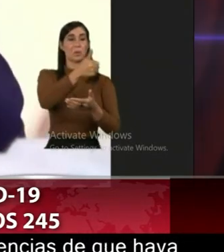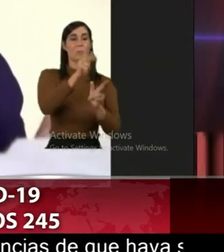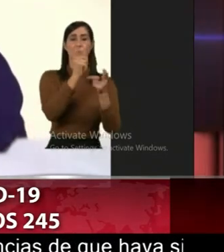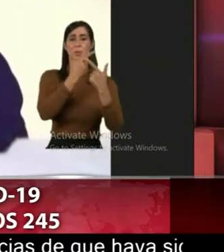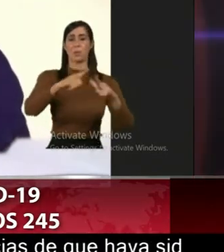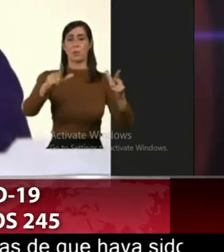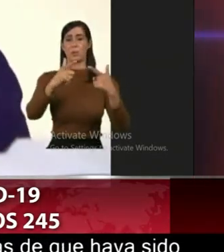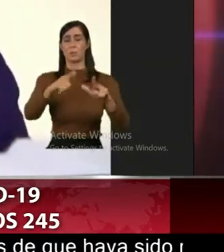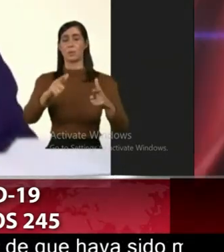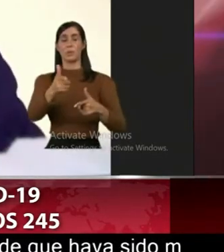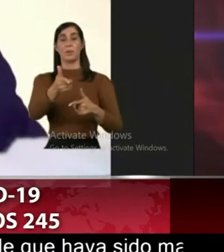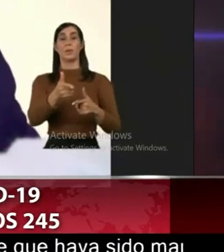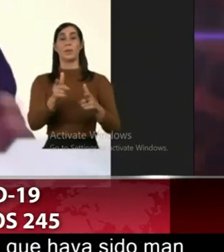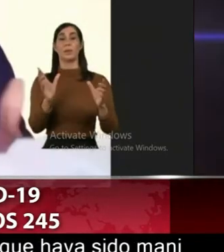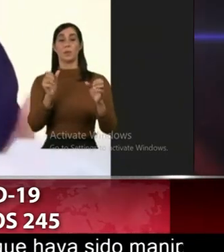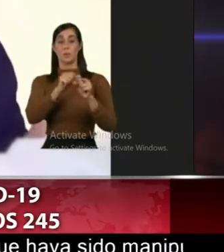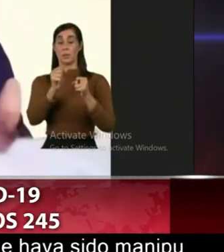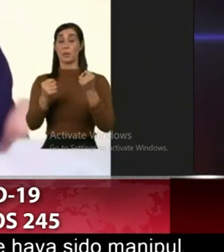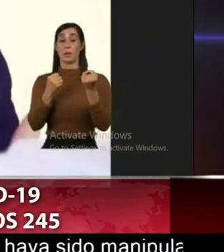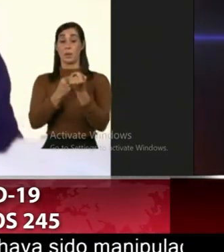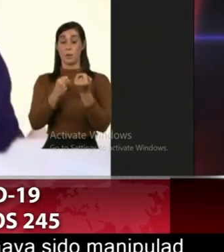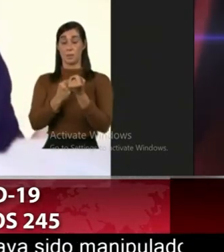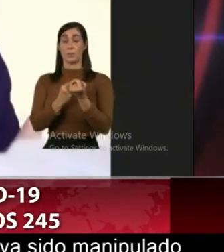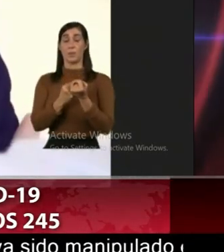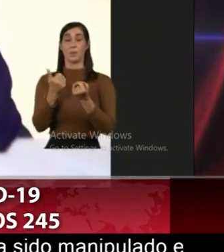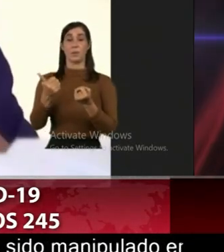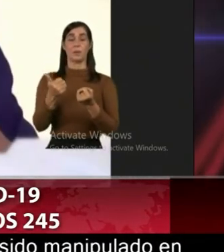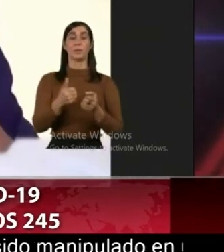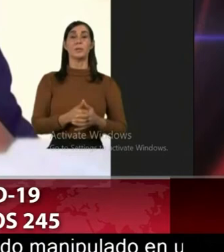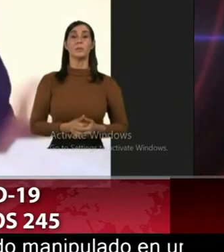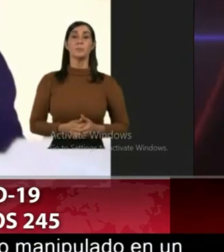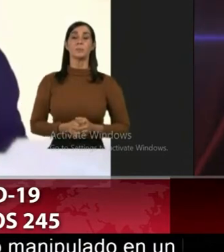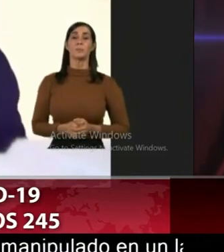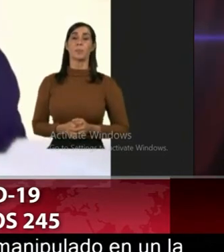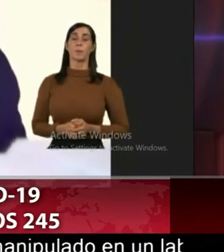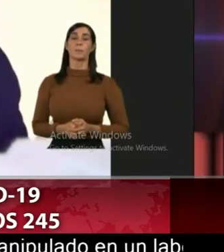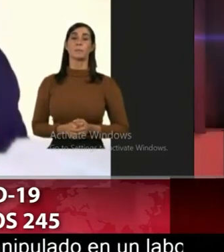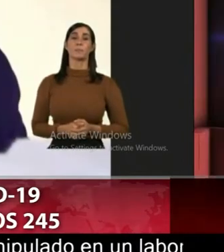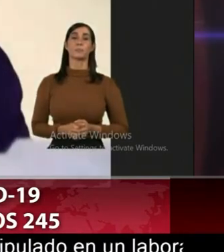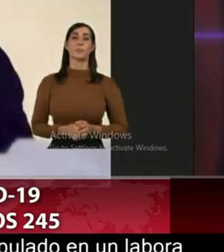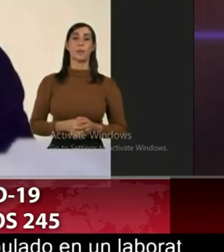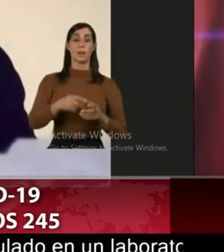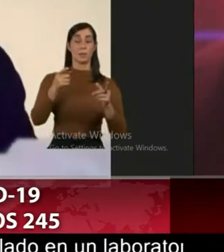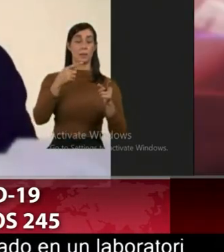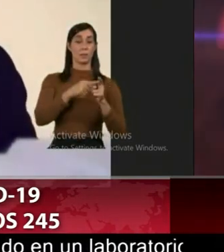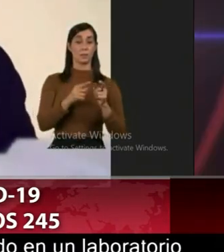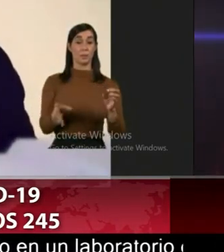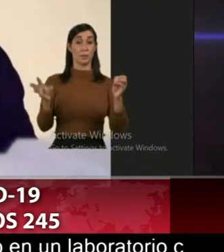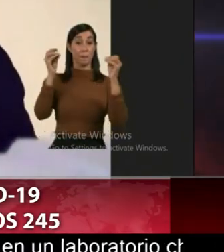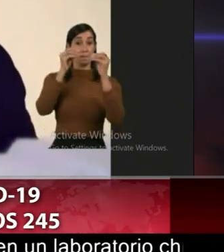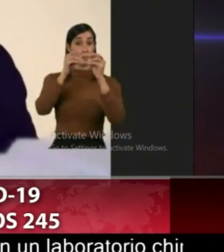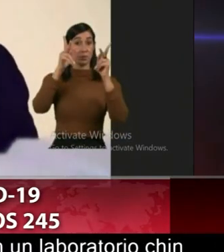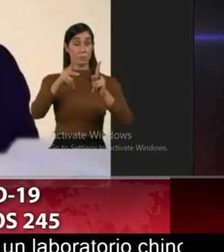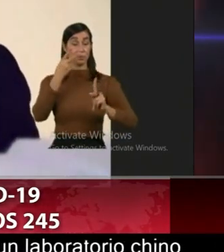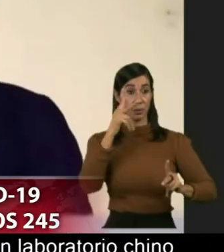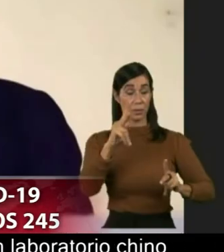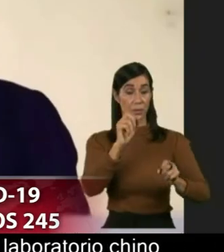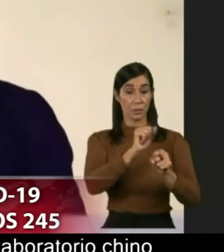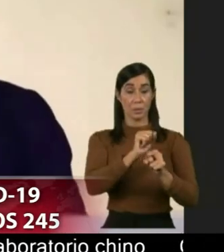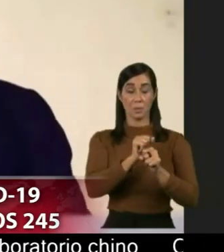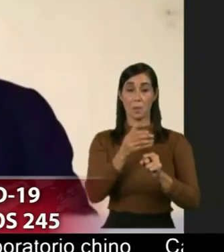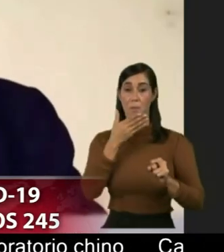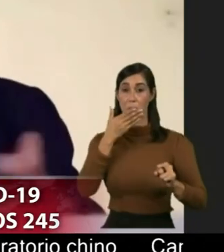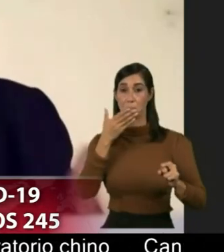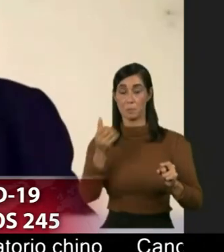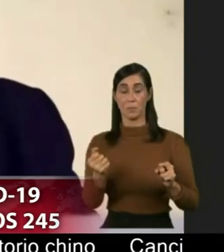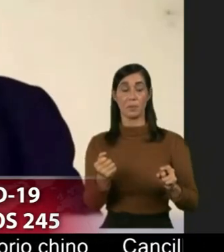las autoridades y aquí entra el asunto de cuatro ojos ven más que dos sabemos